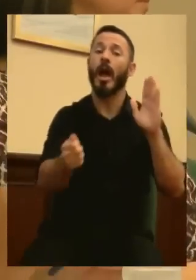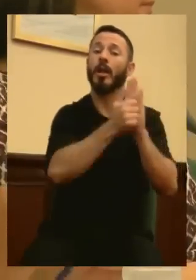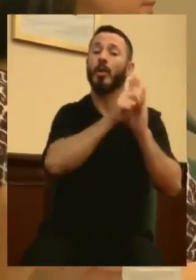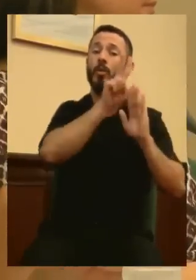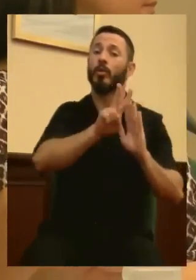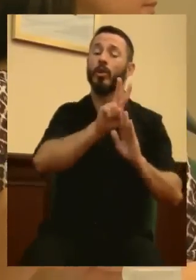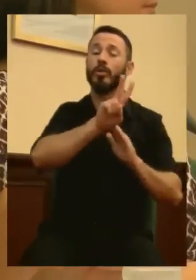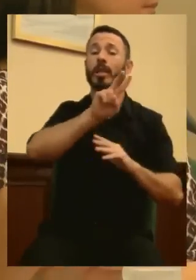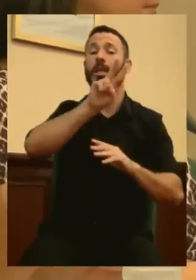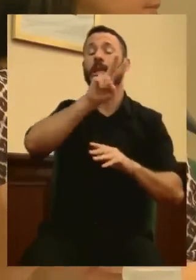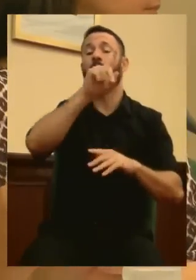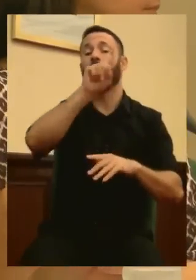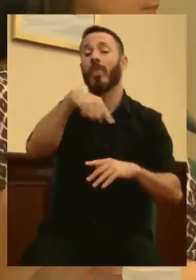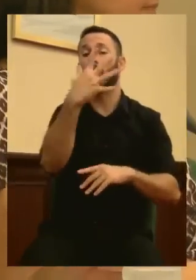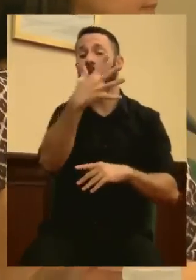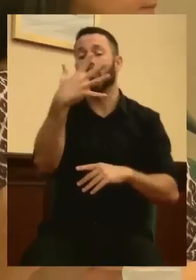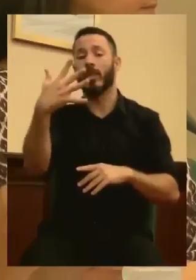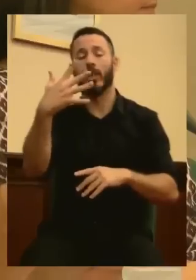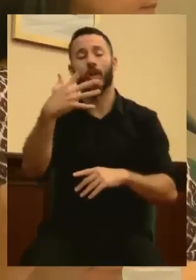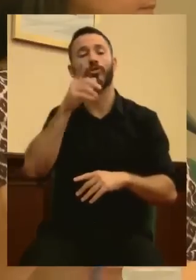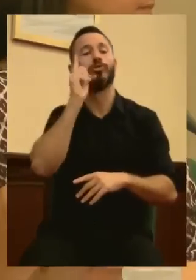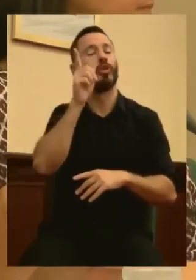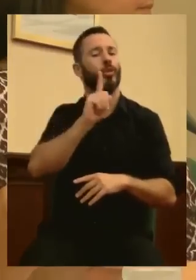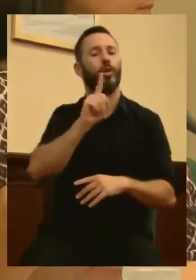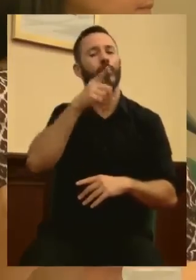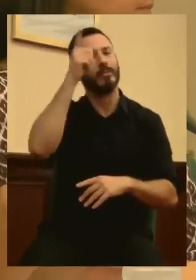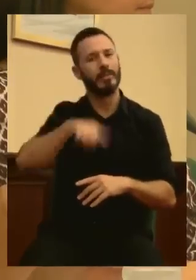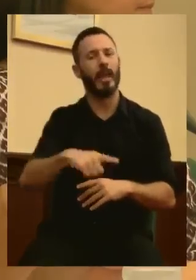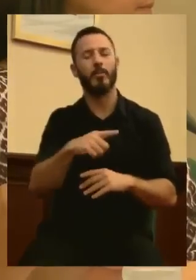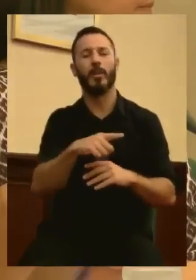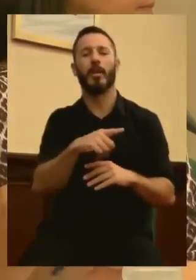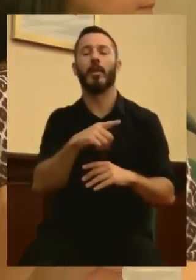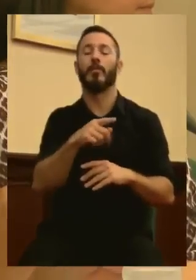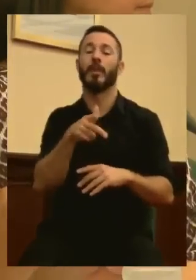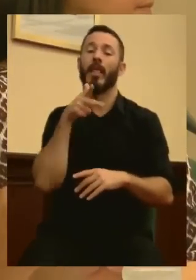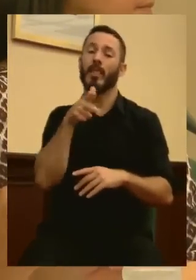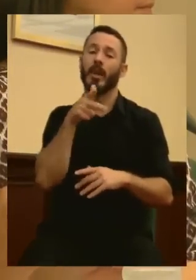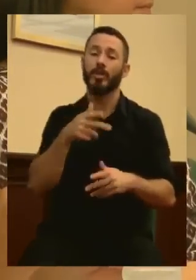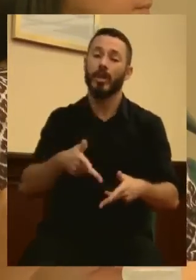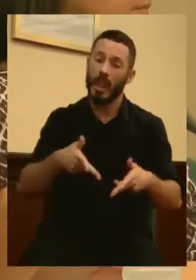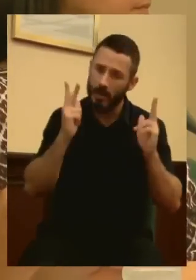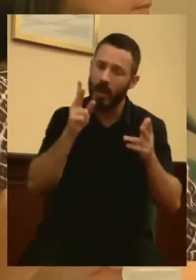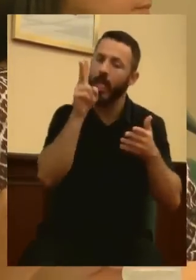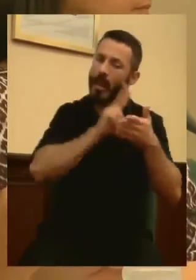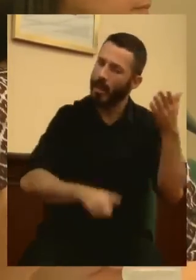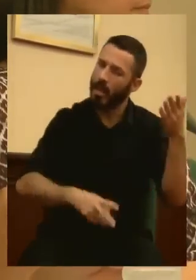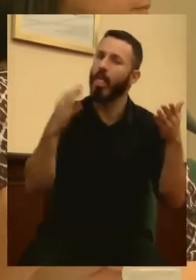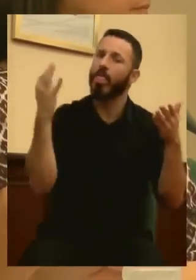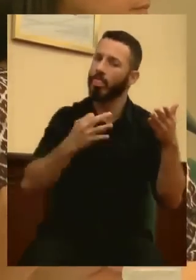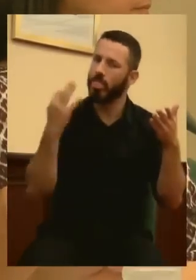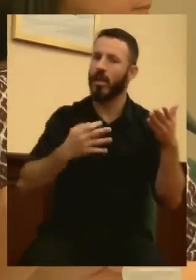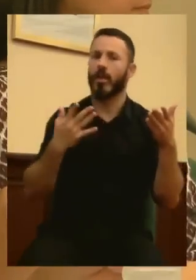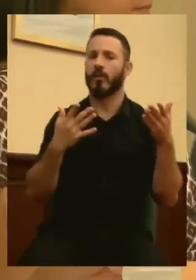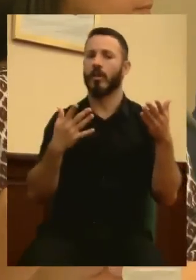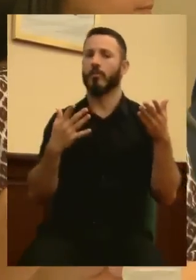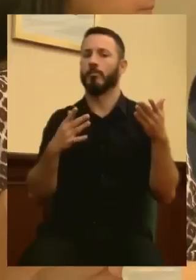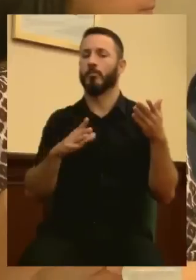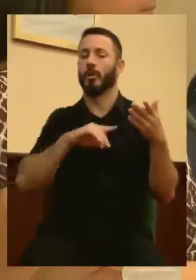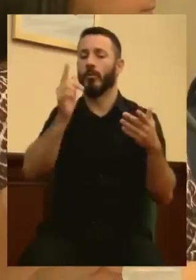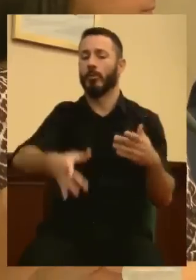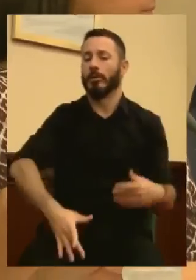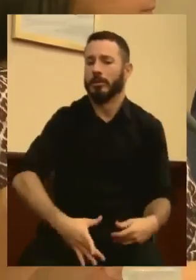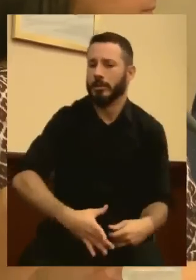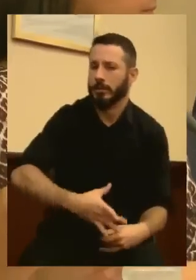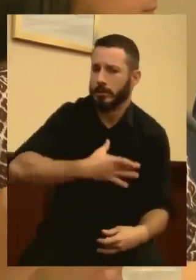y el 155. Que pase también por la parte de derechos y libertades. Para evitar semejantes bochornos